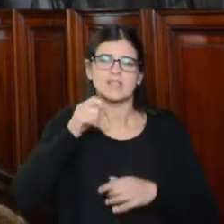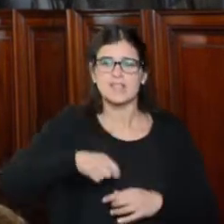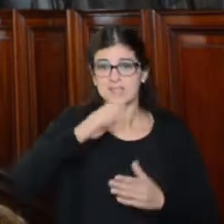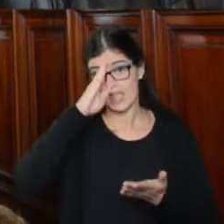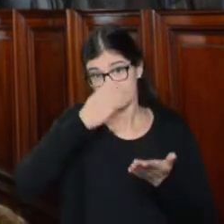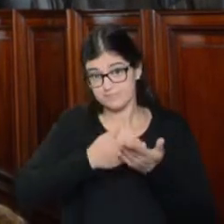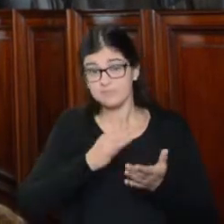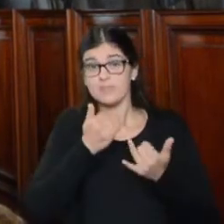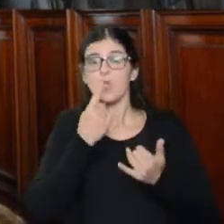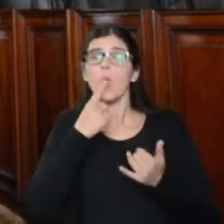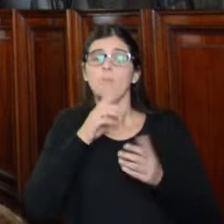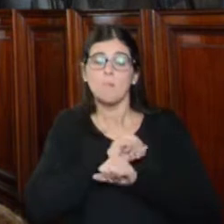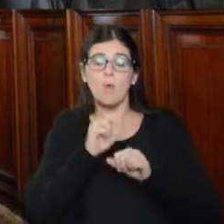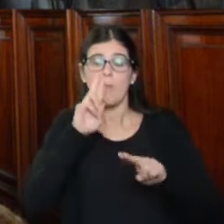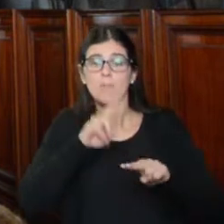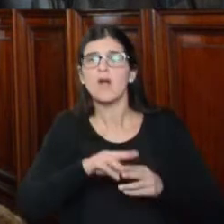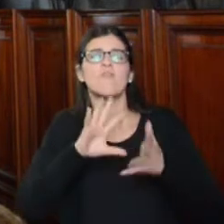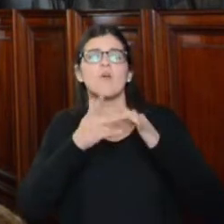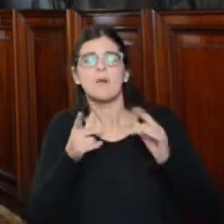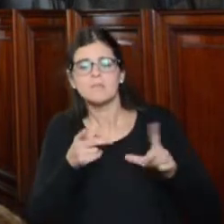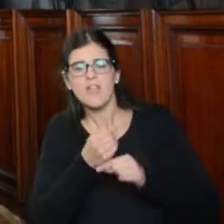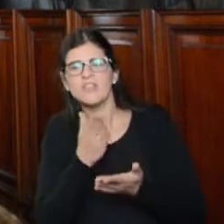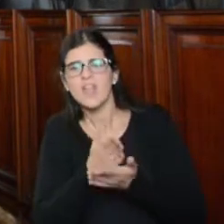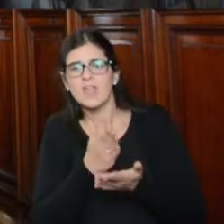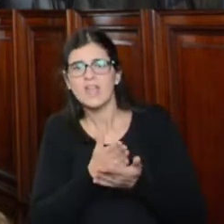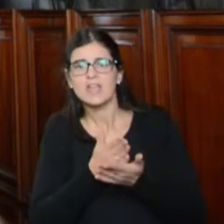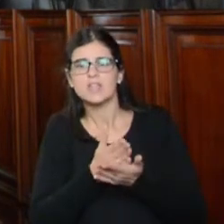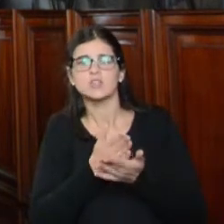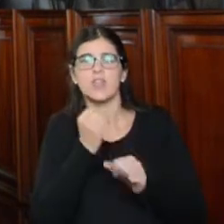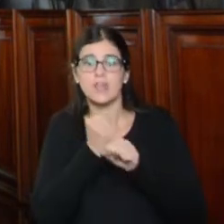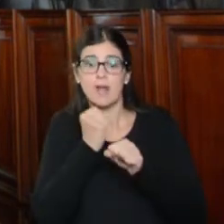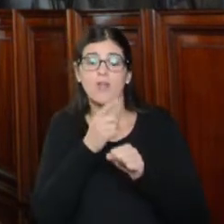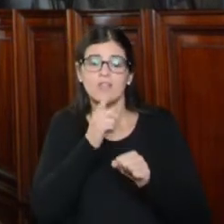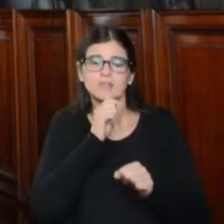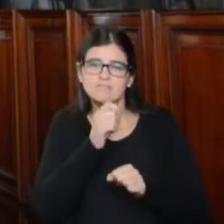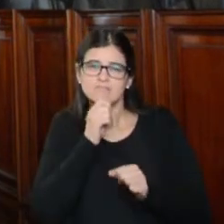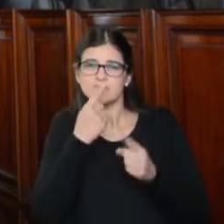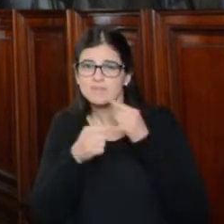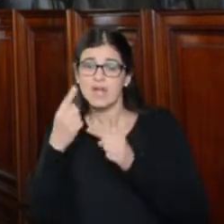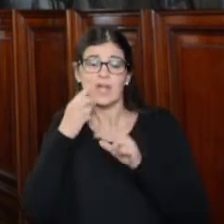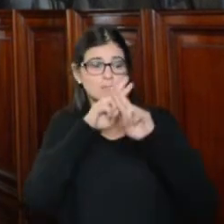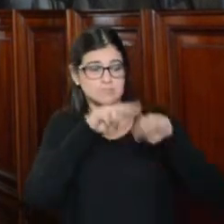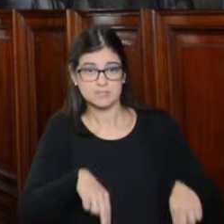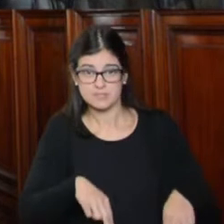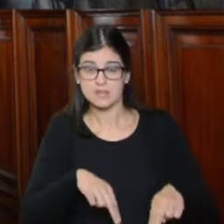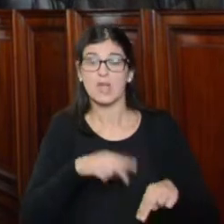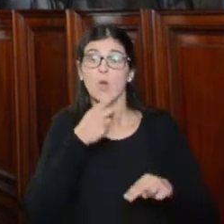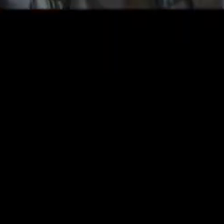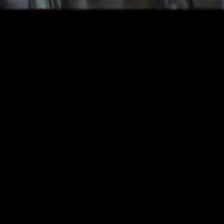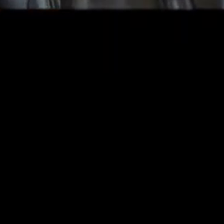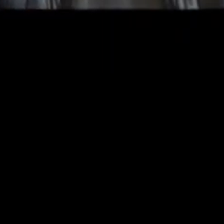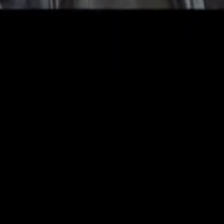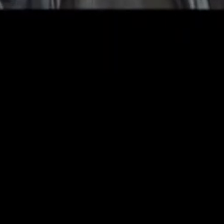implicaría un golpe de muerte para los derechos de los trabajadores de medios periodísticos a quienes les quedaría vedada la huelga. Un proceso muy similar